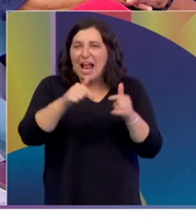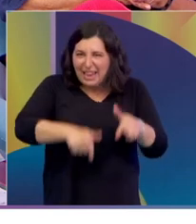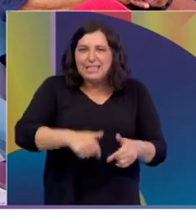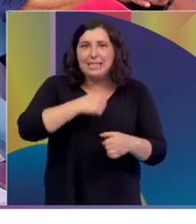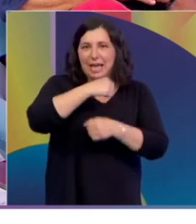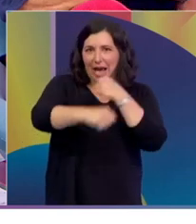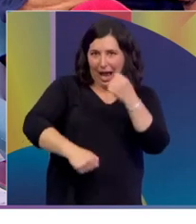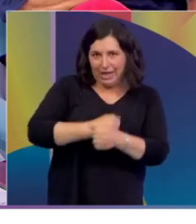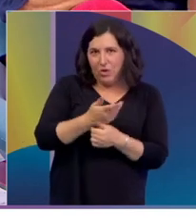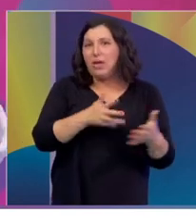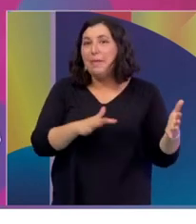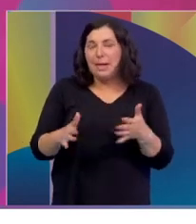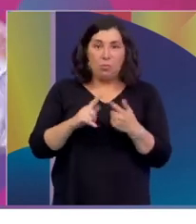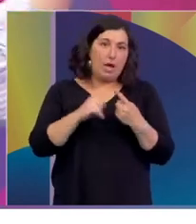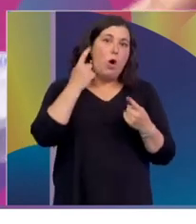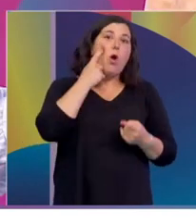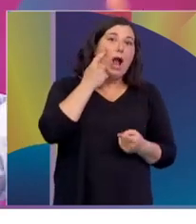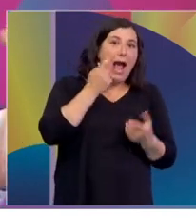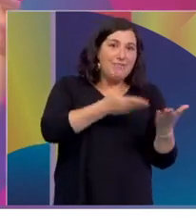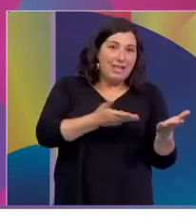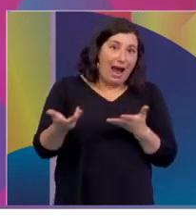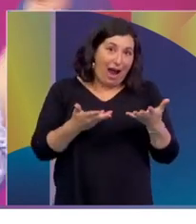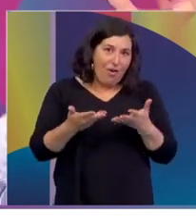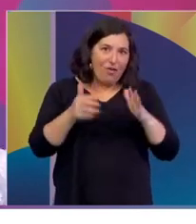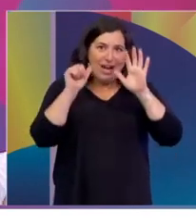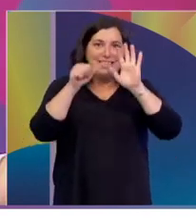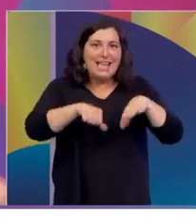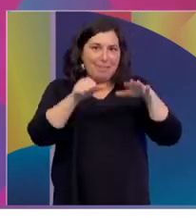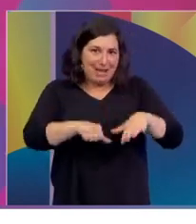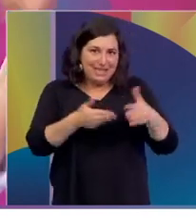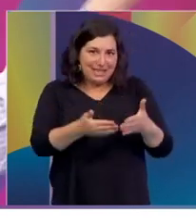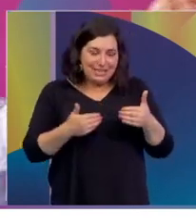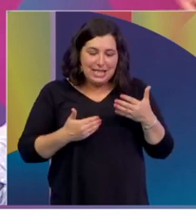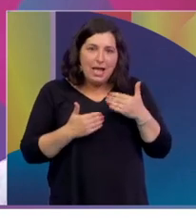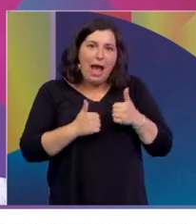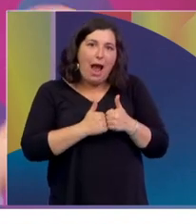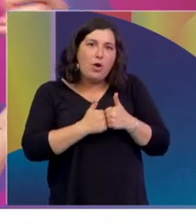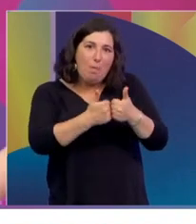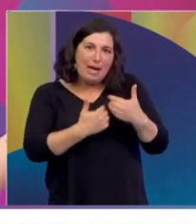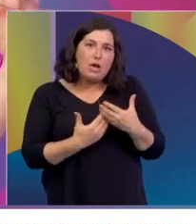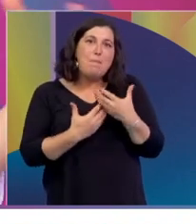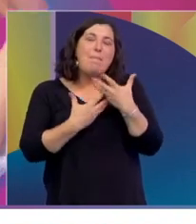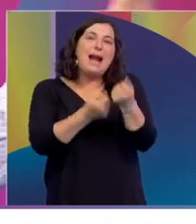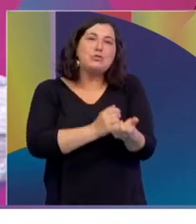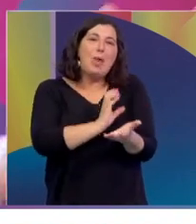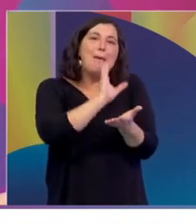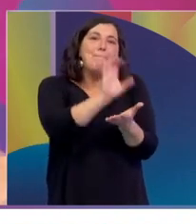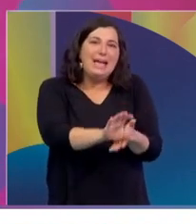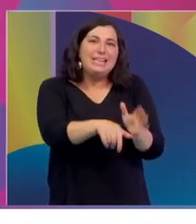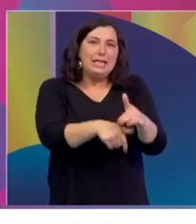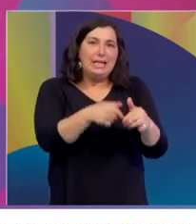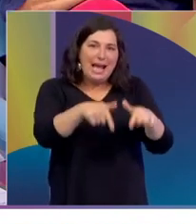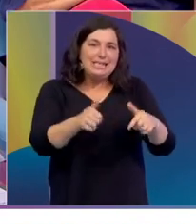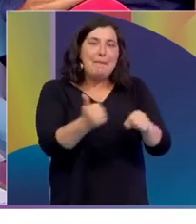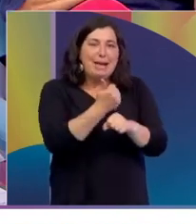Bueno, Gaby, como saben, ahora nos tocan seis meses por delante de un acompañamiento para ayudarle a invertir lo mejor posible ese premio y para que siga. Yo le